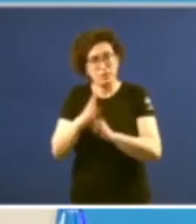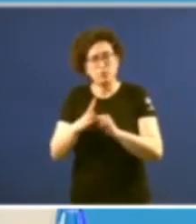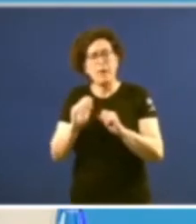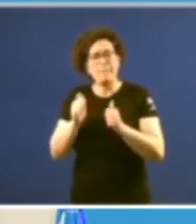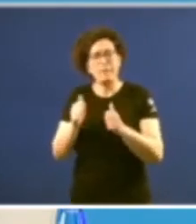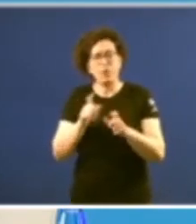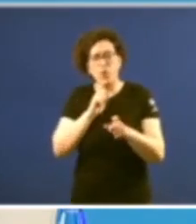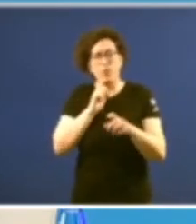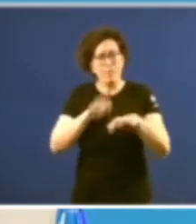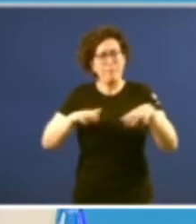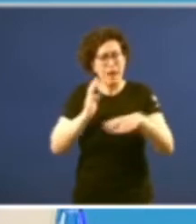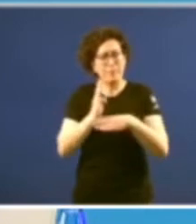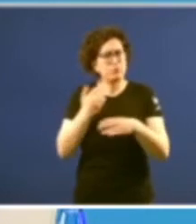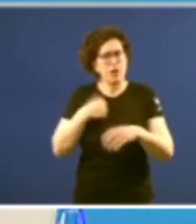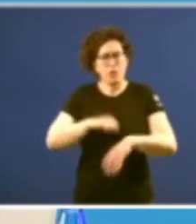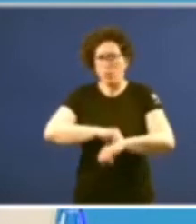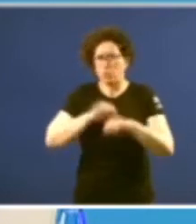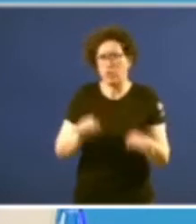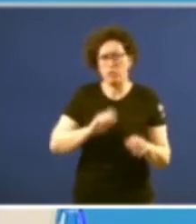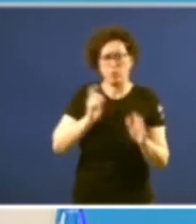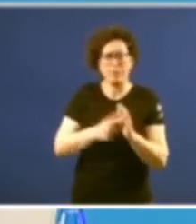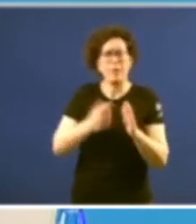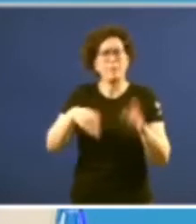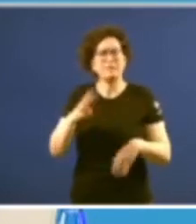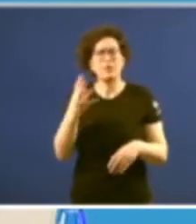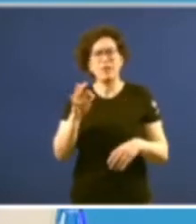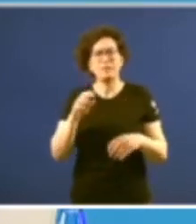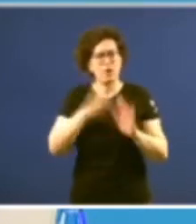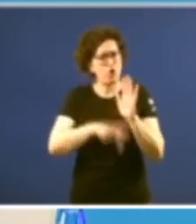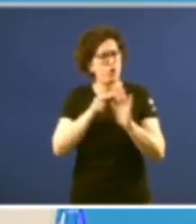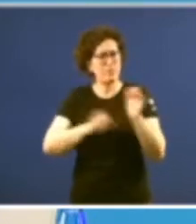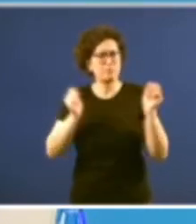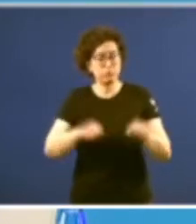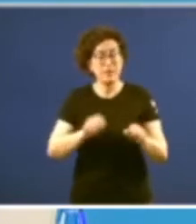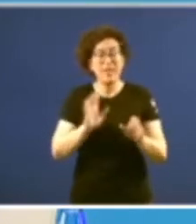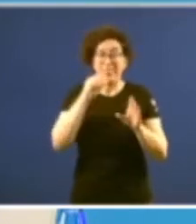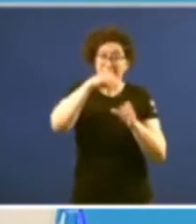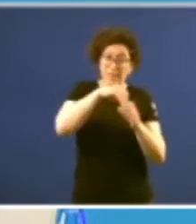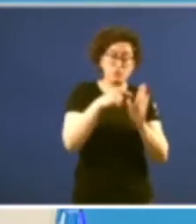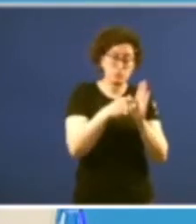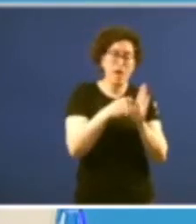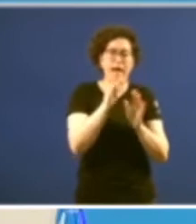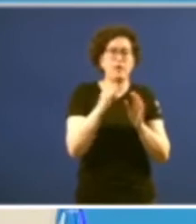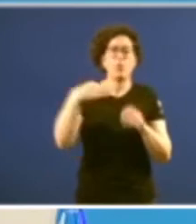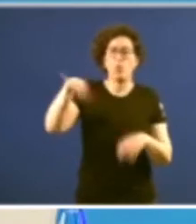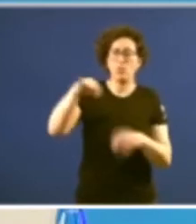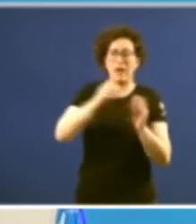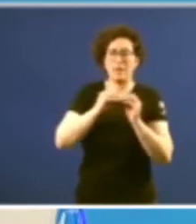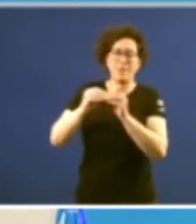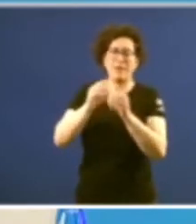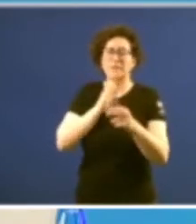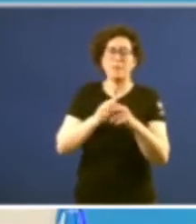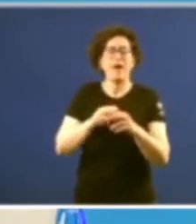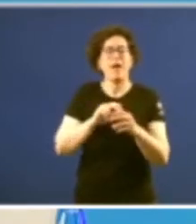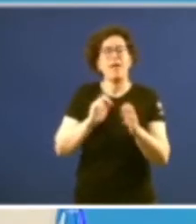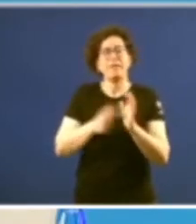parlamento plenamente consolidado se aprueban más de 40 normas y entre ellas se aprueba por unanimidad la ley de derecho civil de